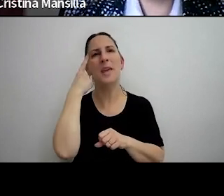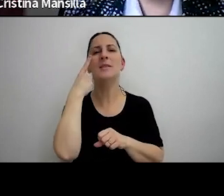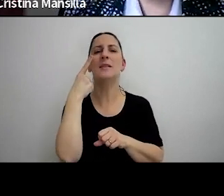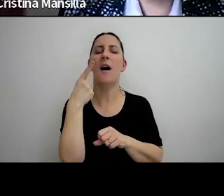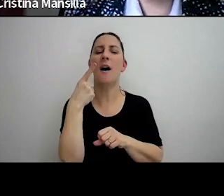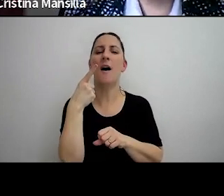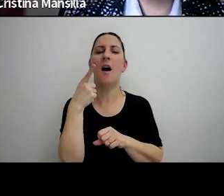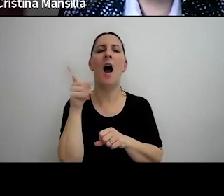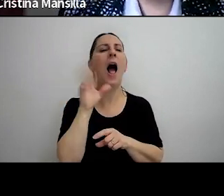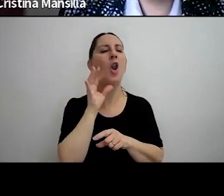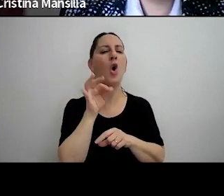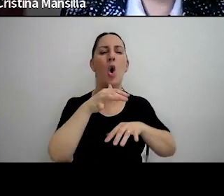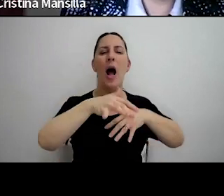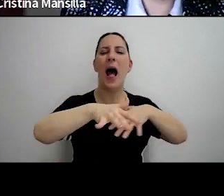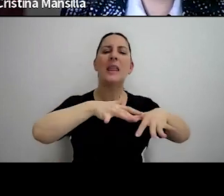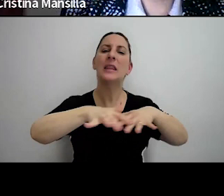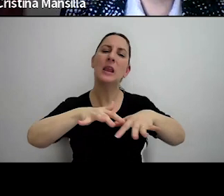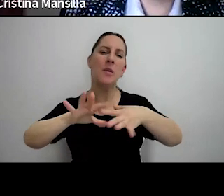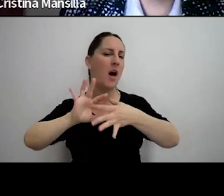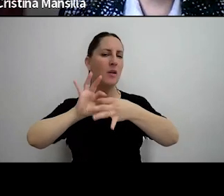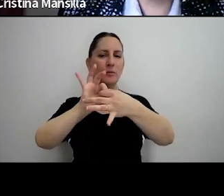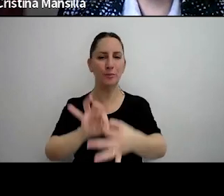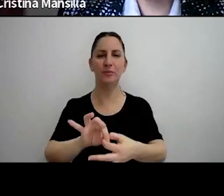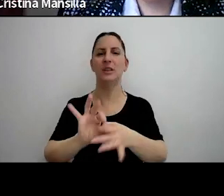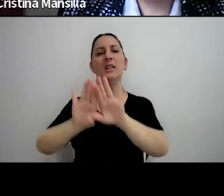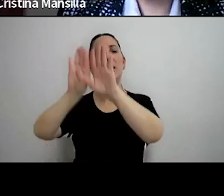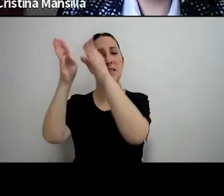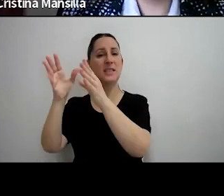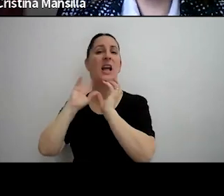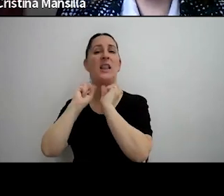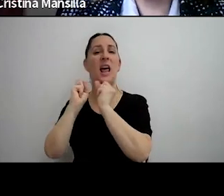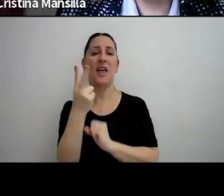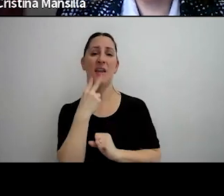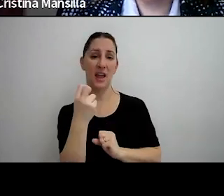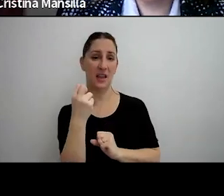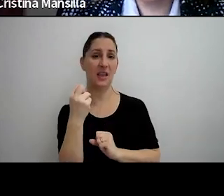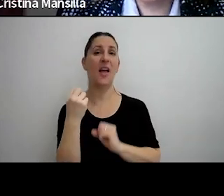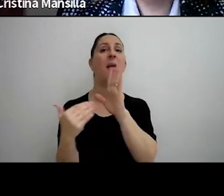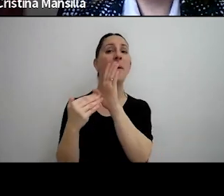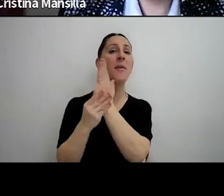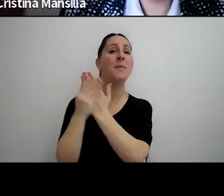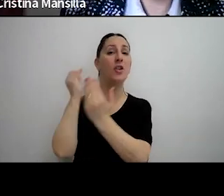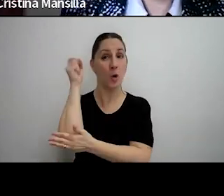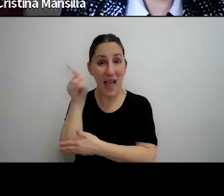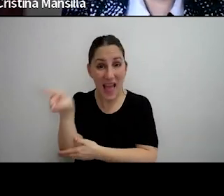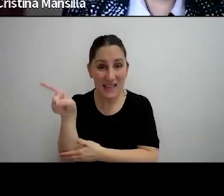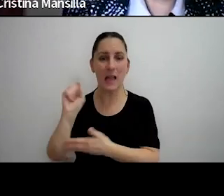algunas actividades vinculadas a la Secretaría de Energía, dependiente del Ministerio de Economía.